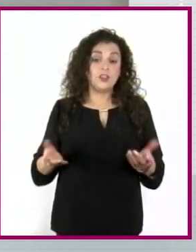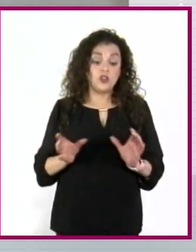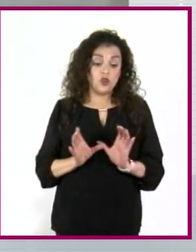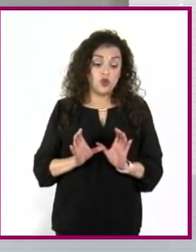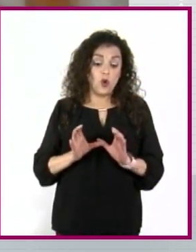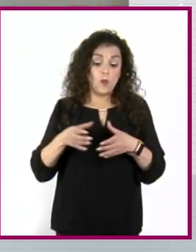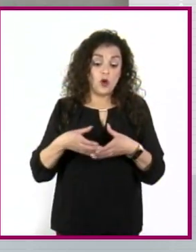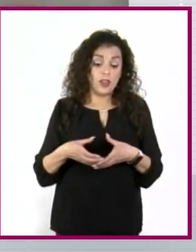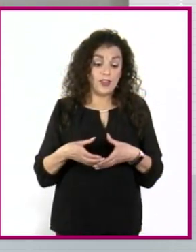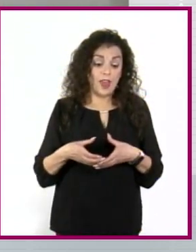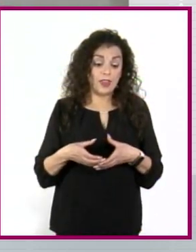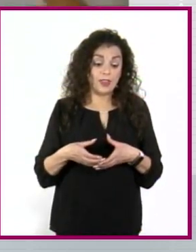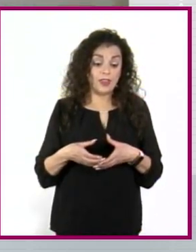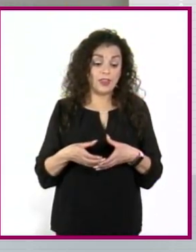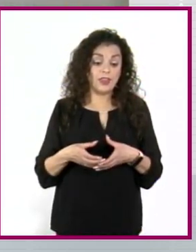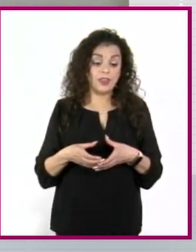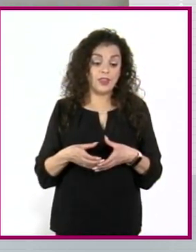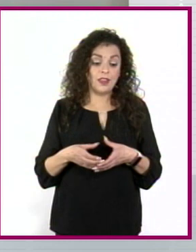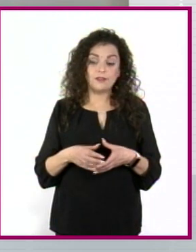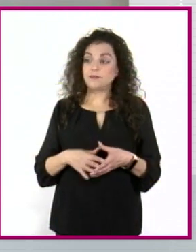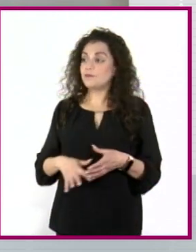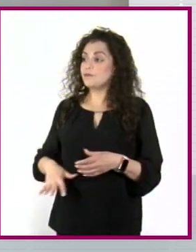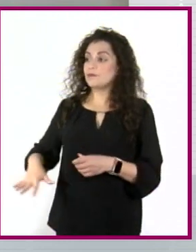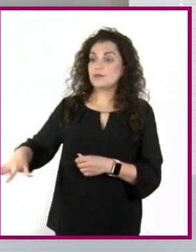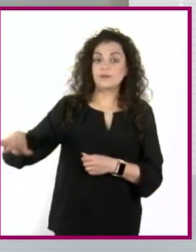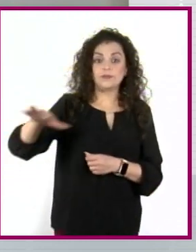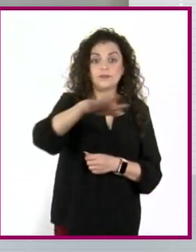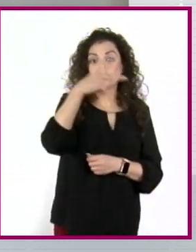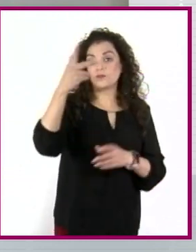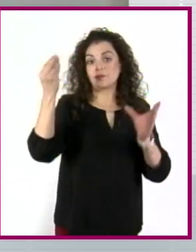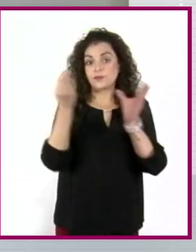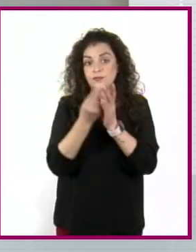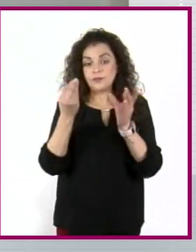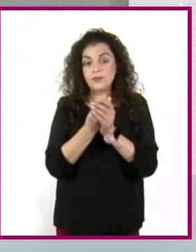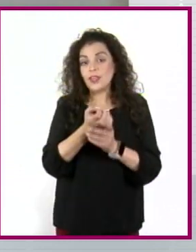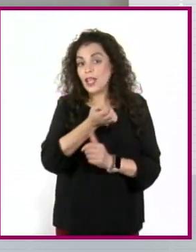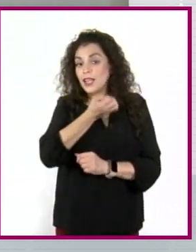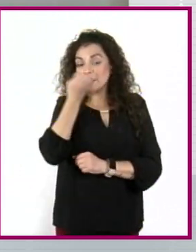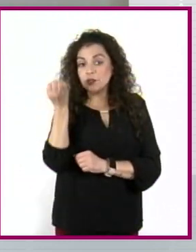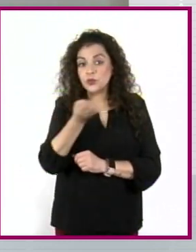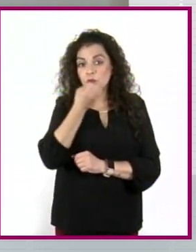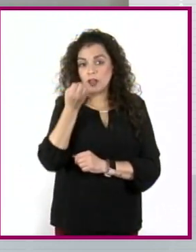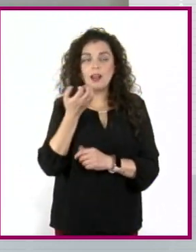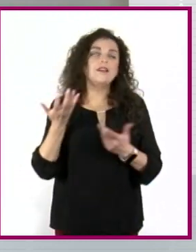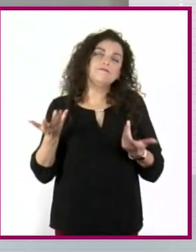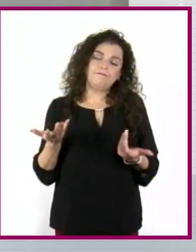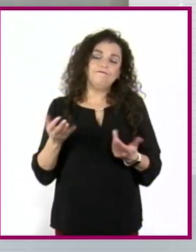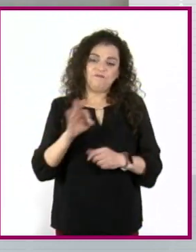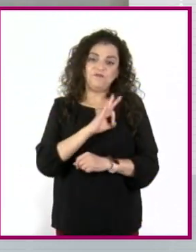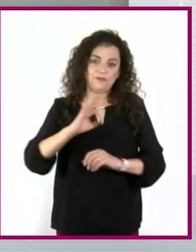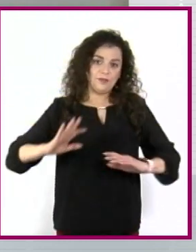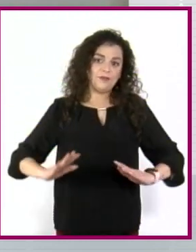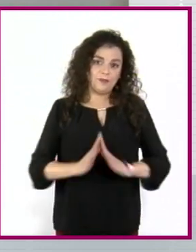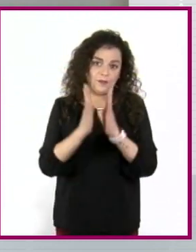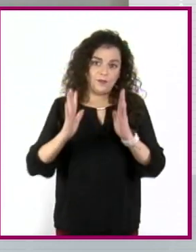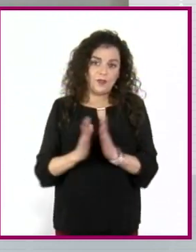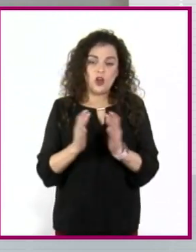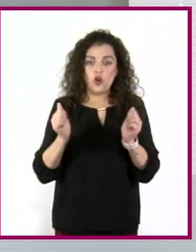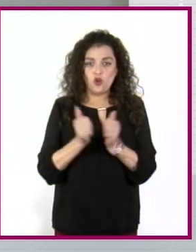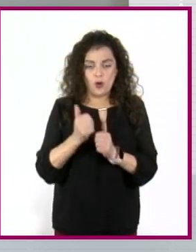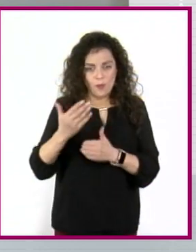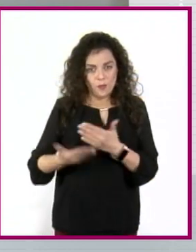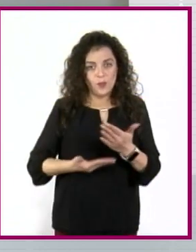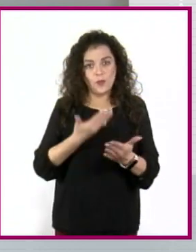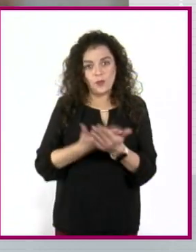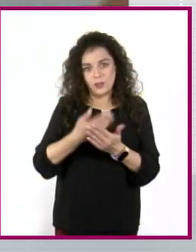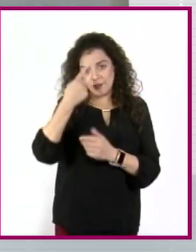es decir, en el entorno de la escuela, y entonces participar también con estas propuestas escénicas